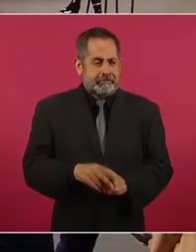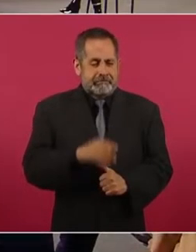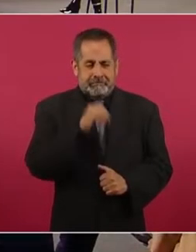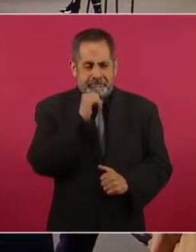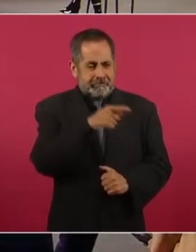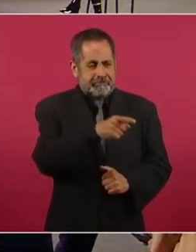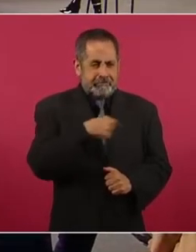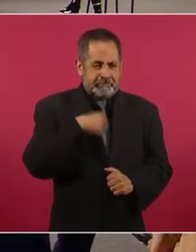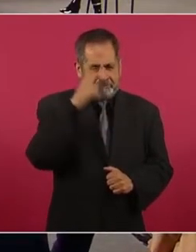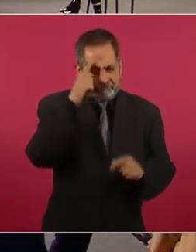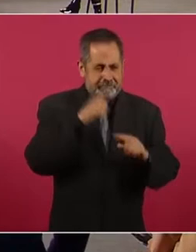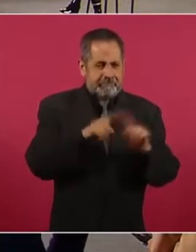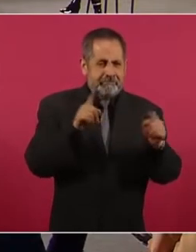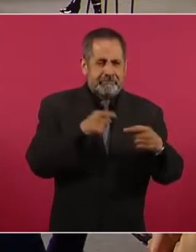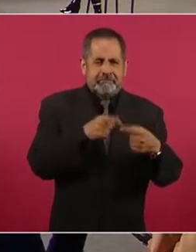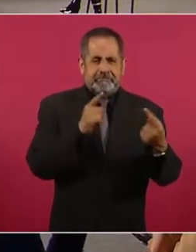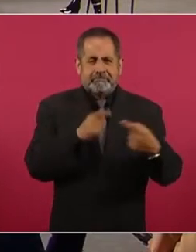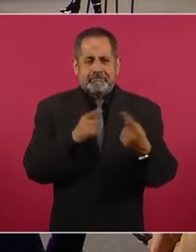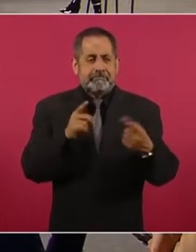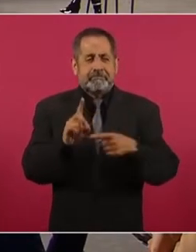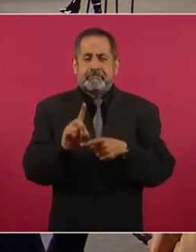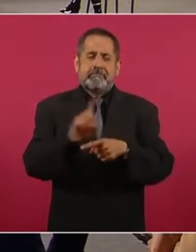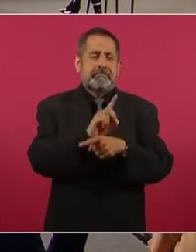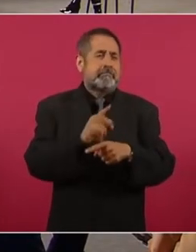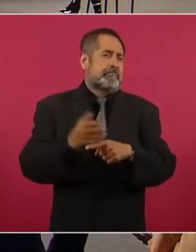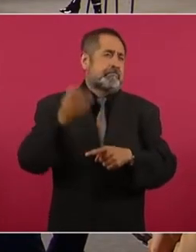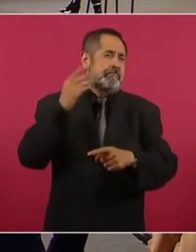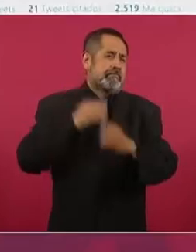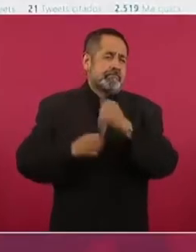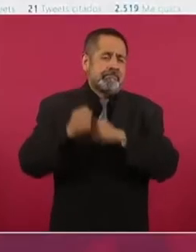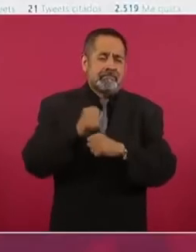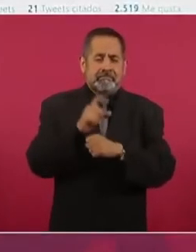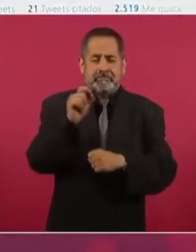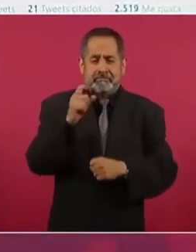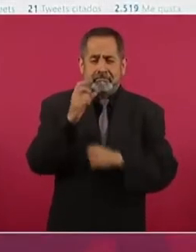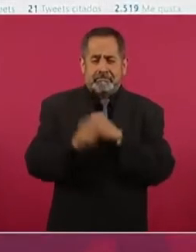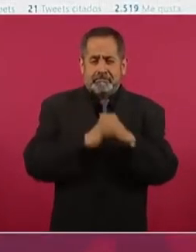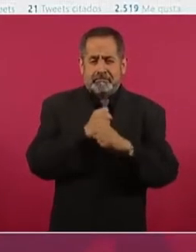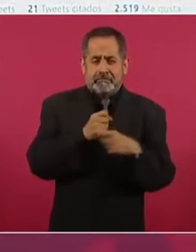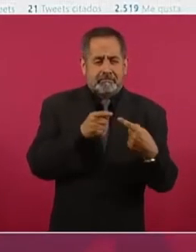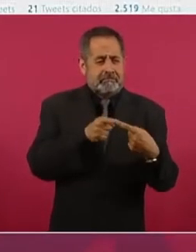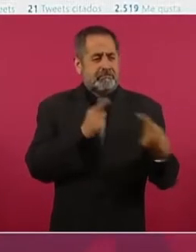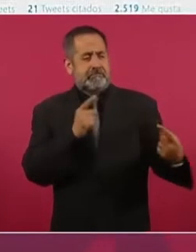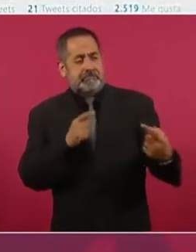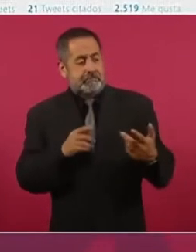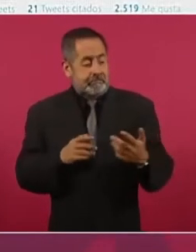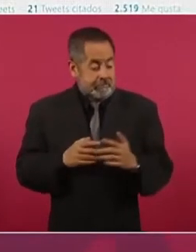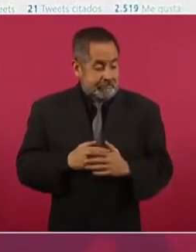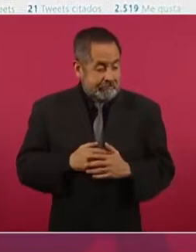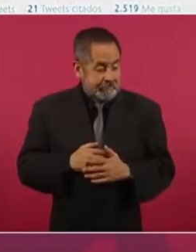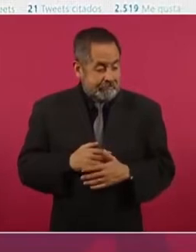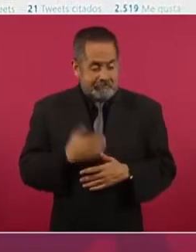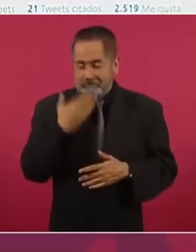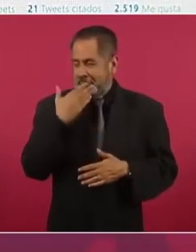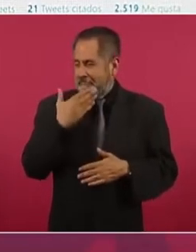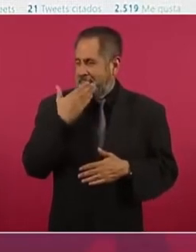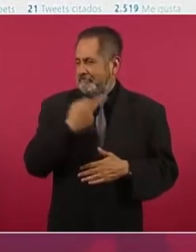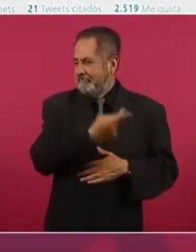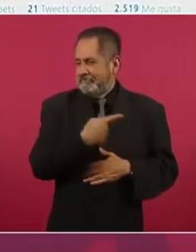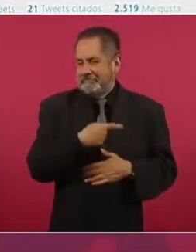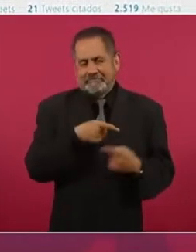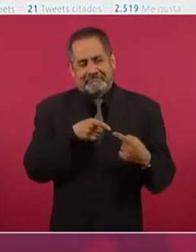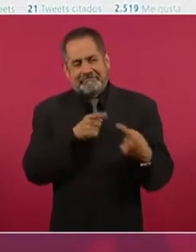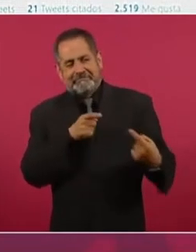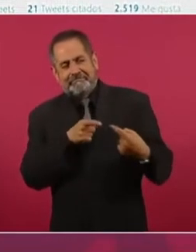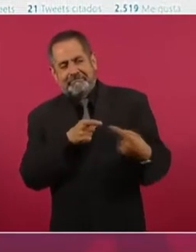diferencias desde hace 20 años y me da mucho gusto y yo creo que también a él.